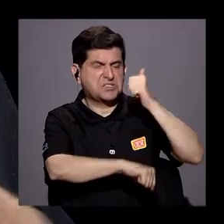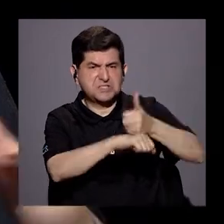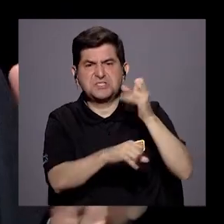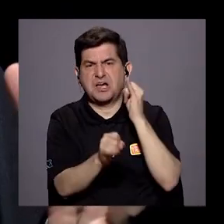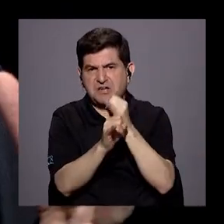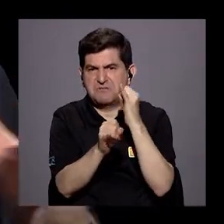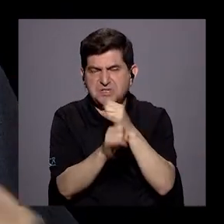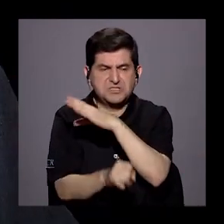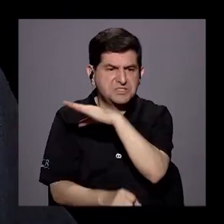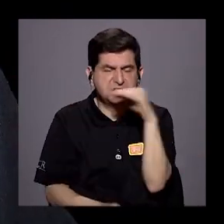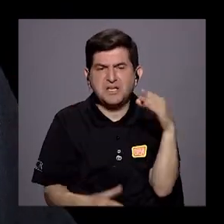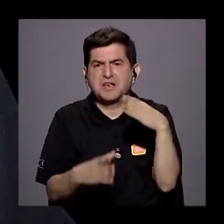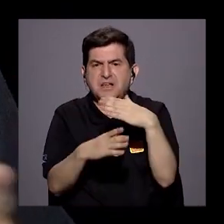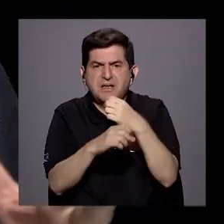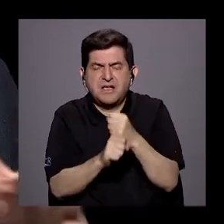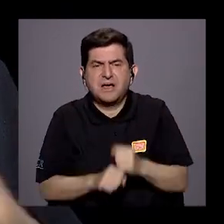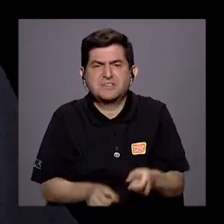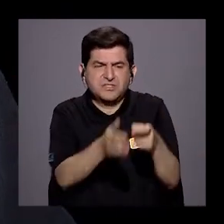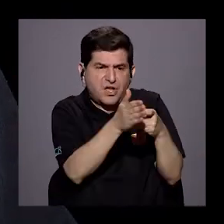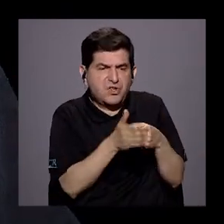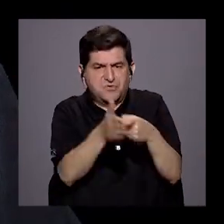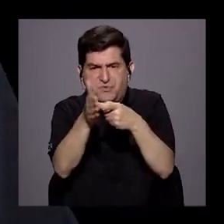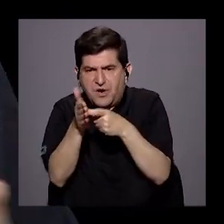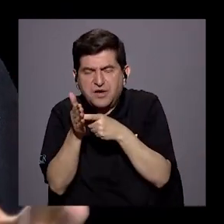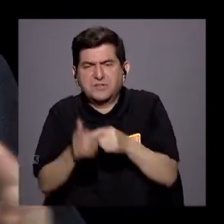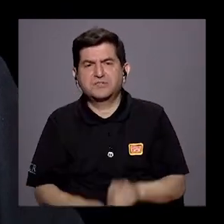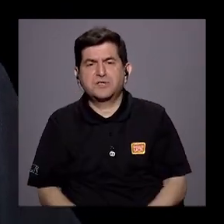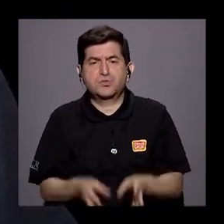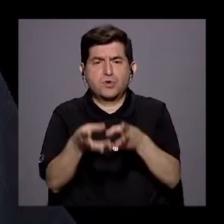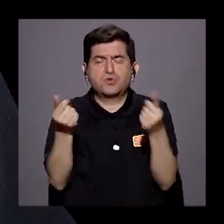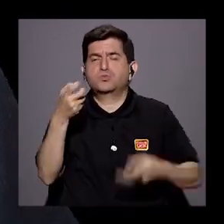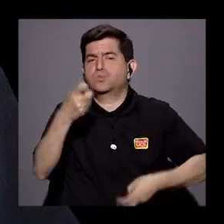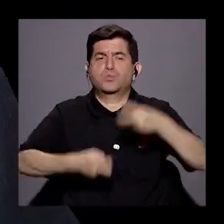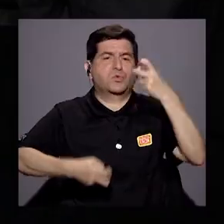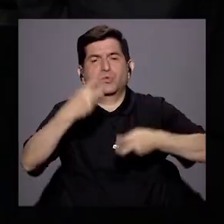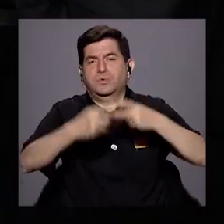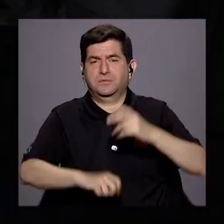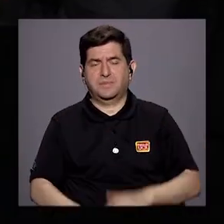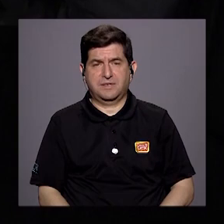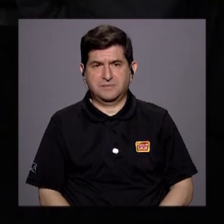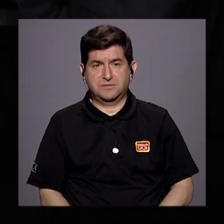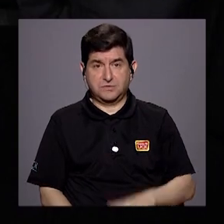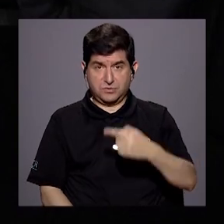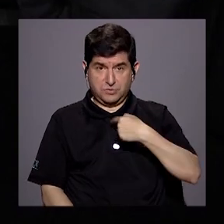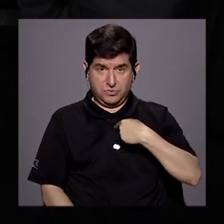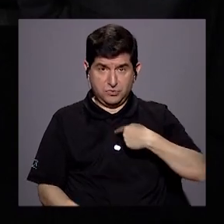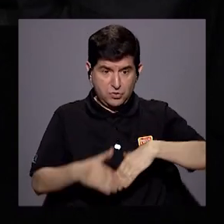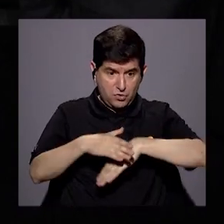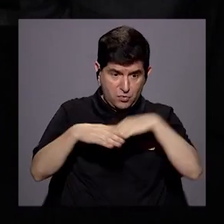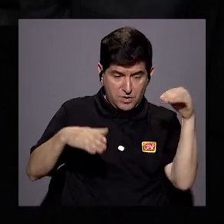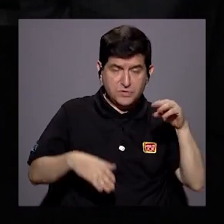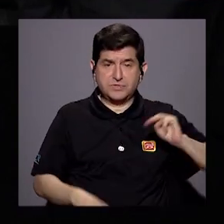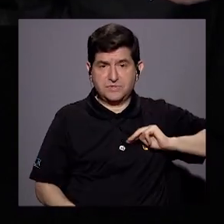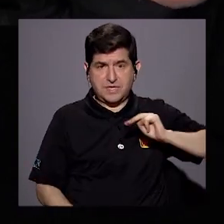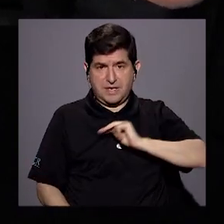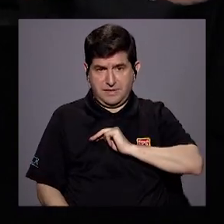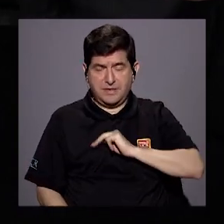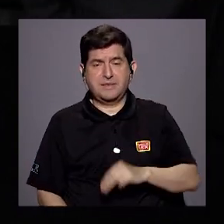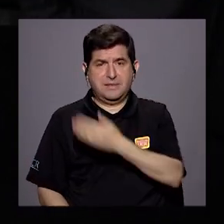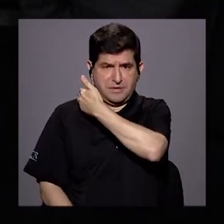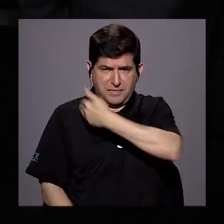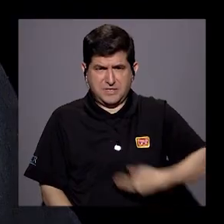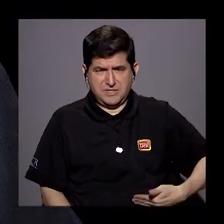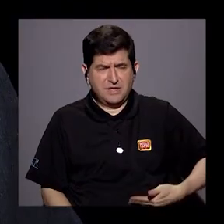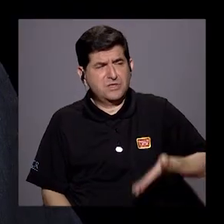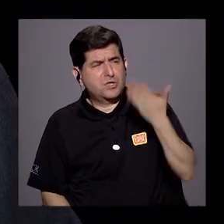estableciendo requisitos se resolvían los problemas. Cuando yo salí del ministerio de la presidencia, hace ya muchos